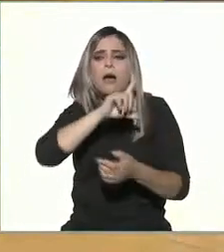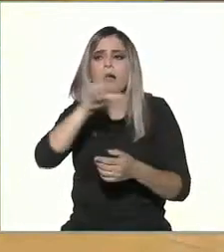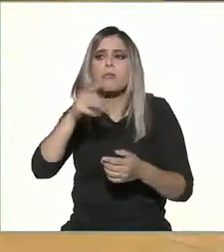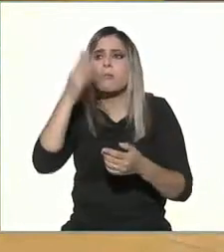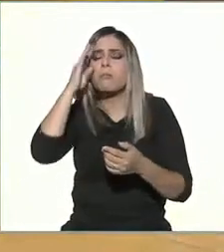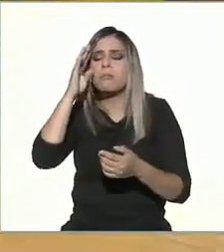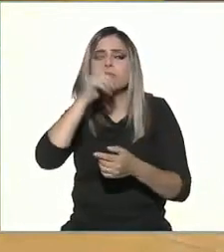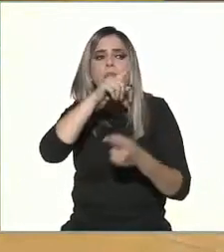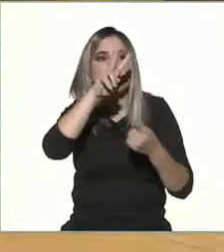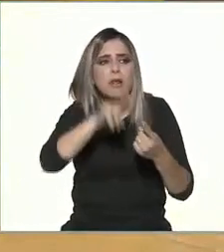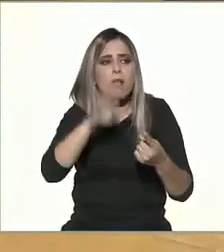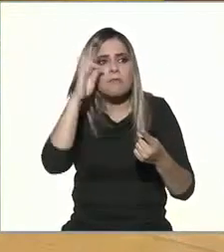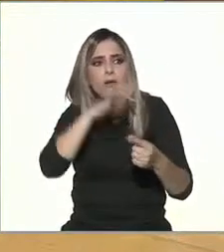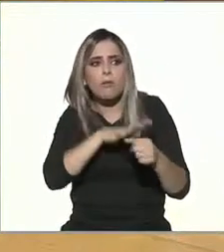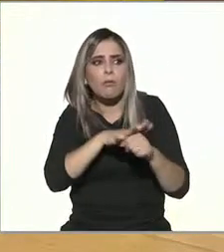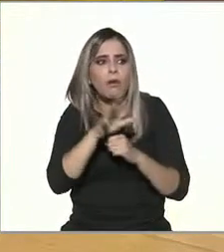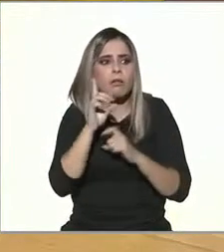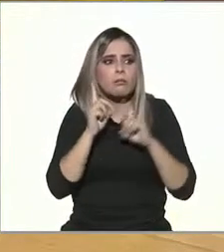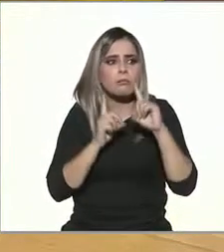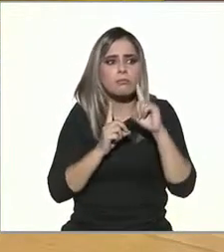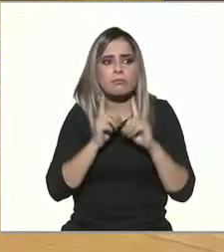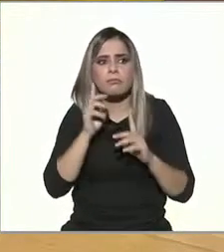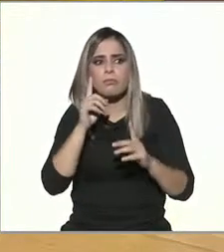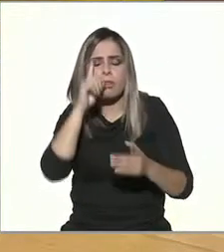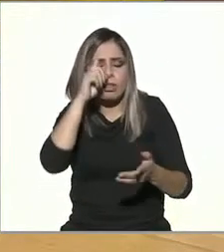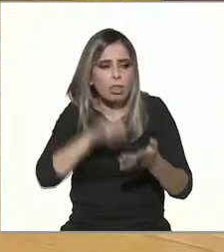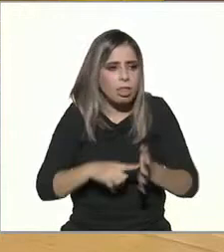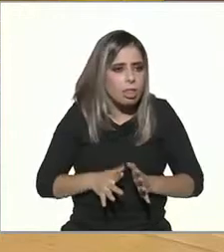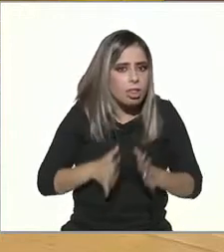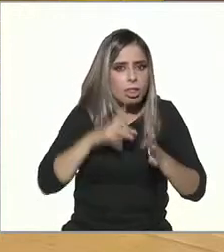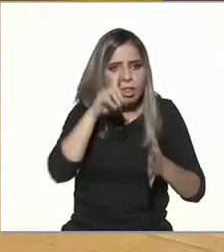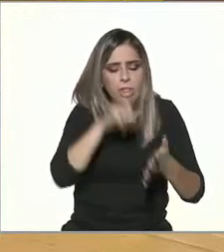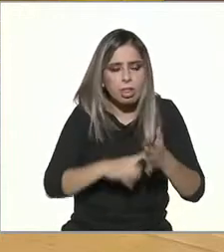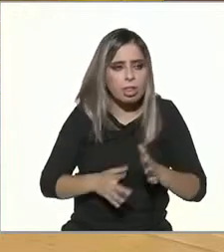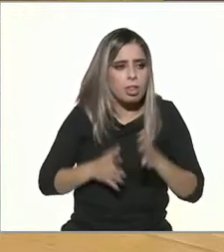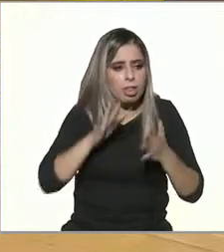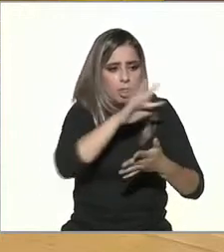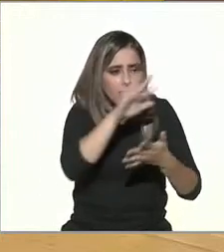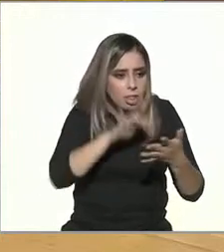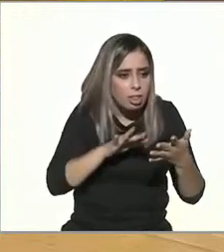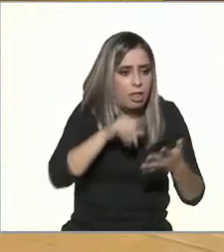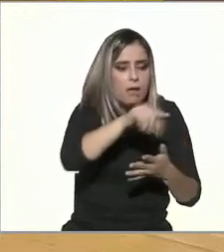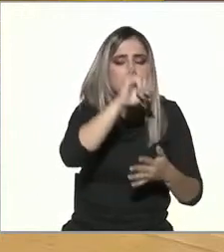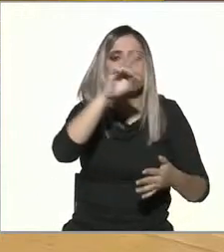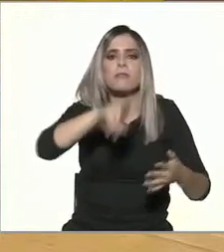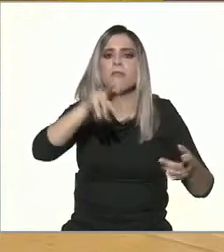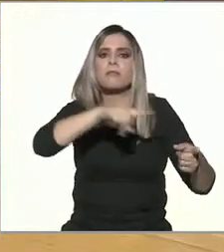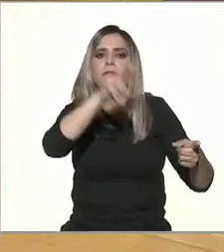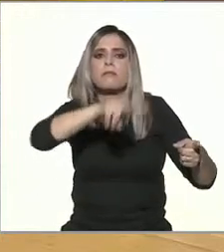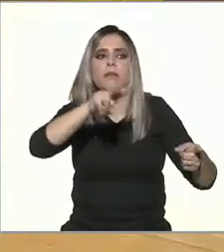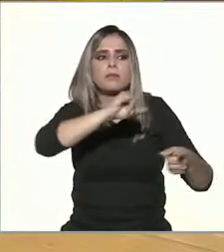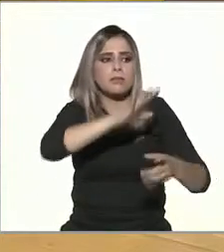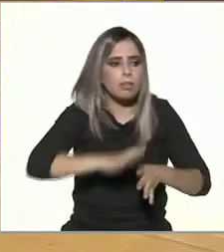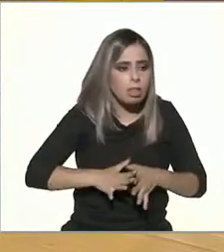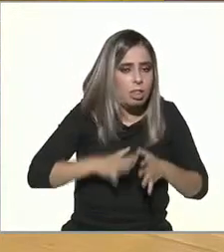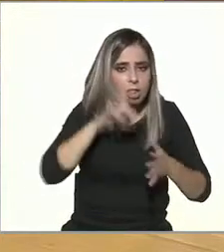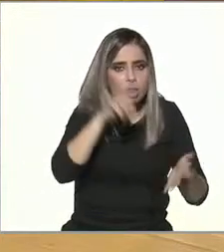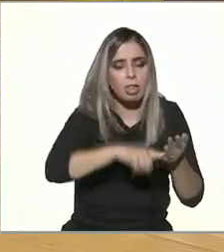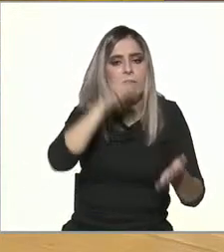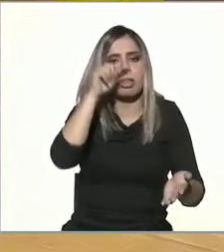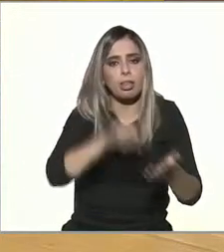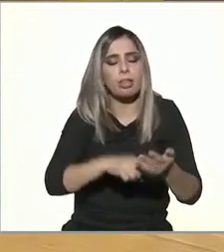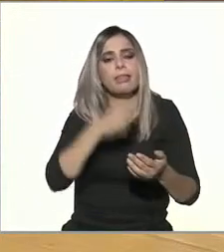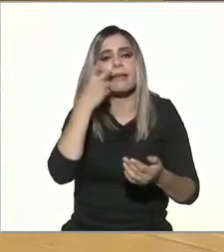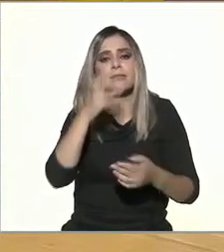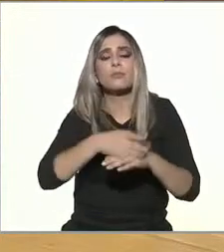es verdadero y se deja llevar solamente por aquellas cosas, o sea, le da, digamos, la veracidad a la información